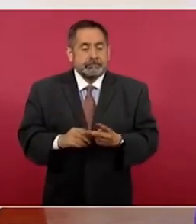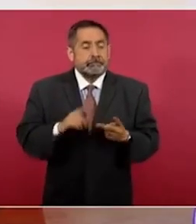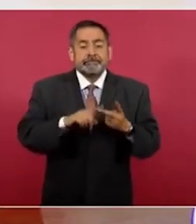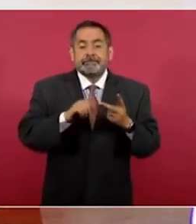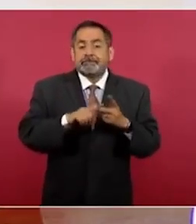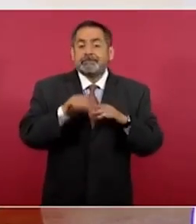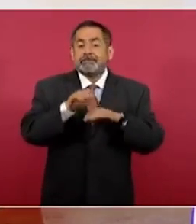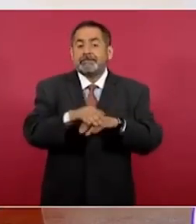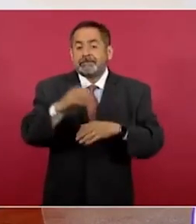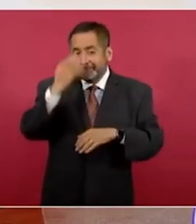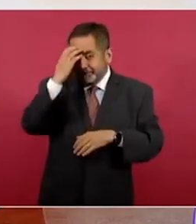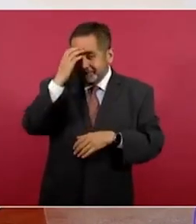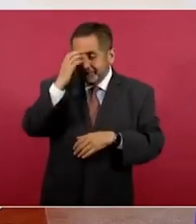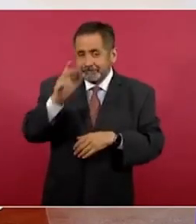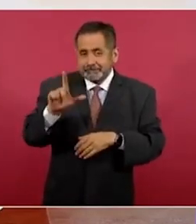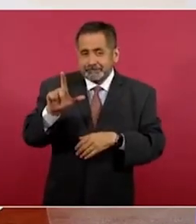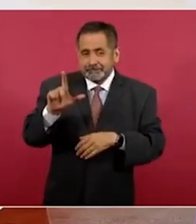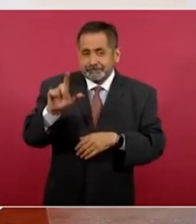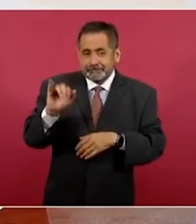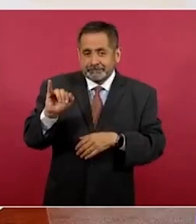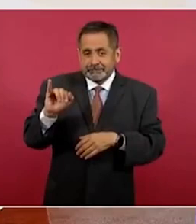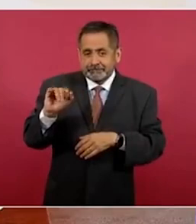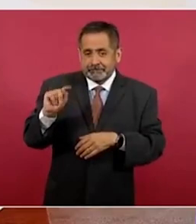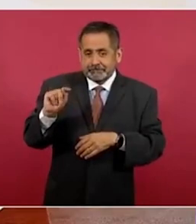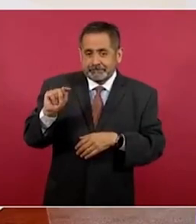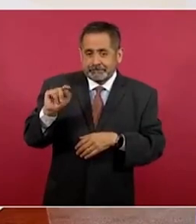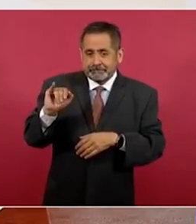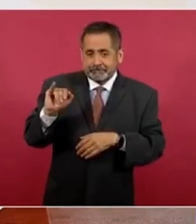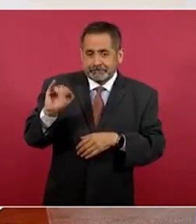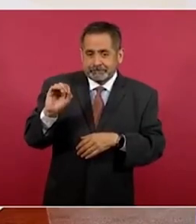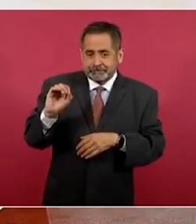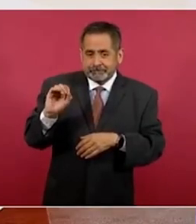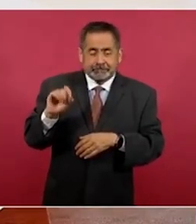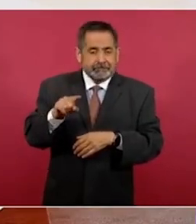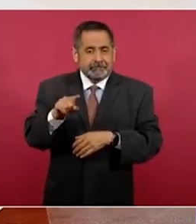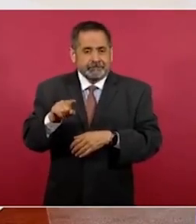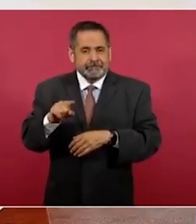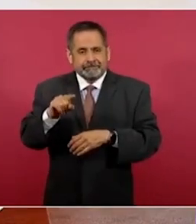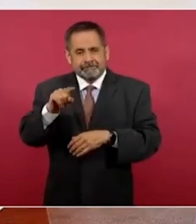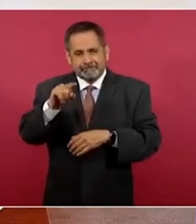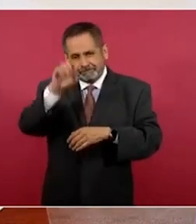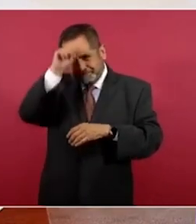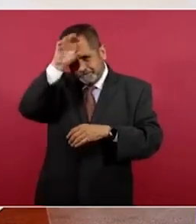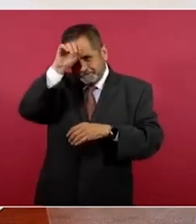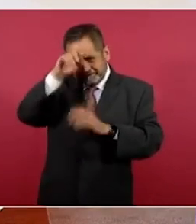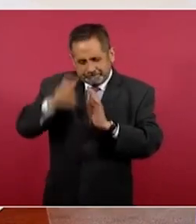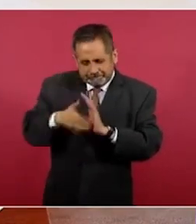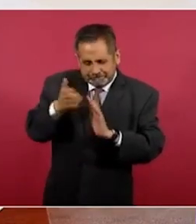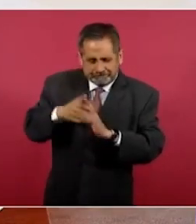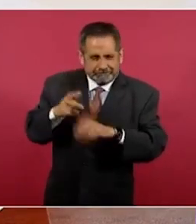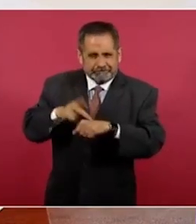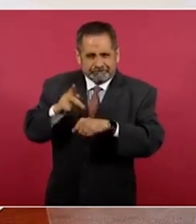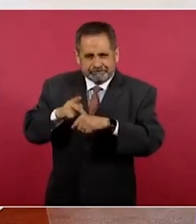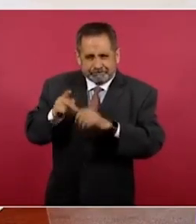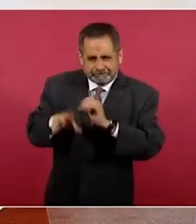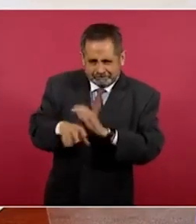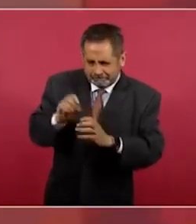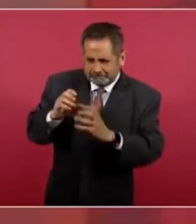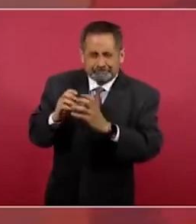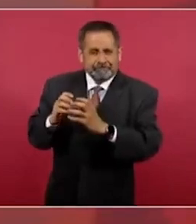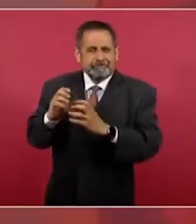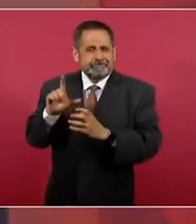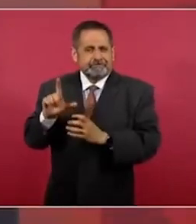que es un mineral estratégico sin el cual